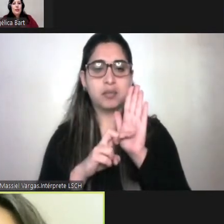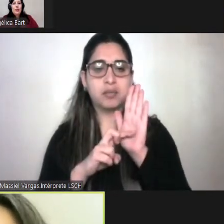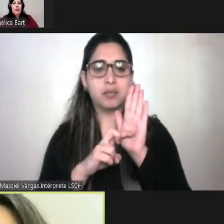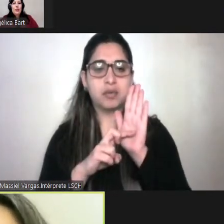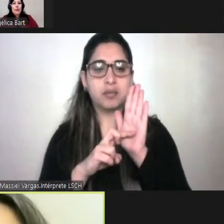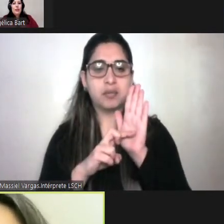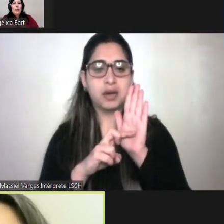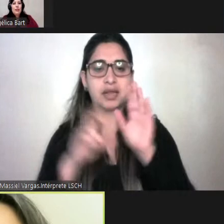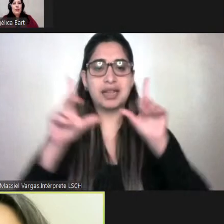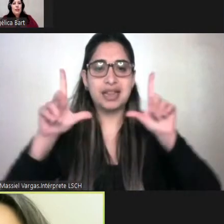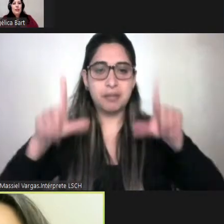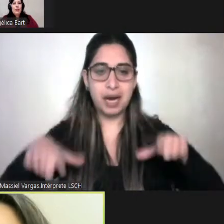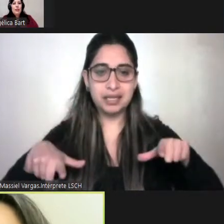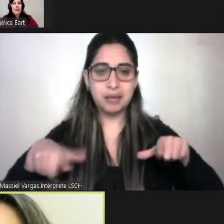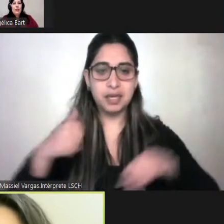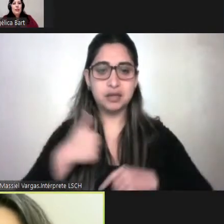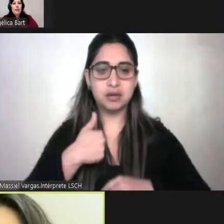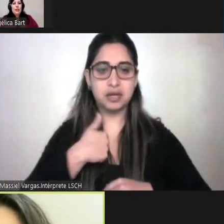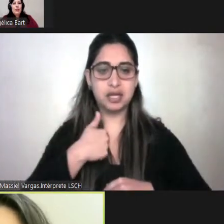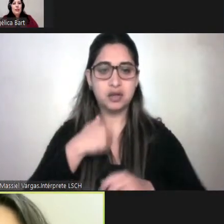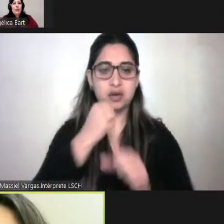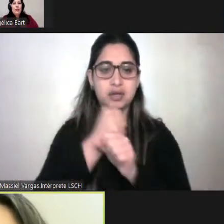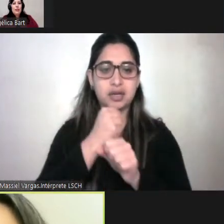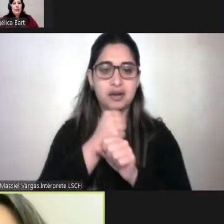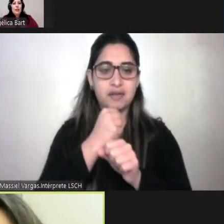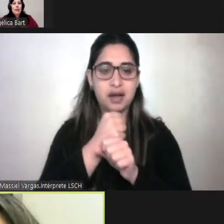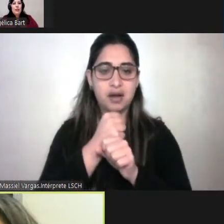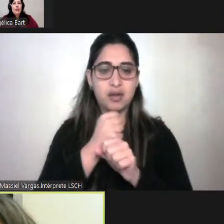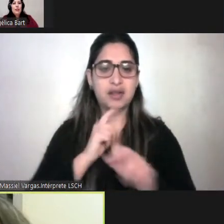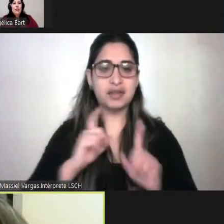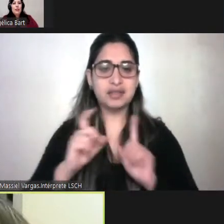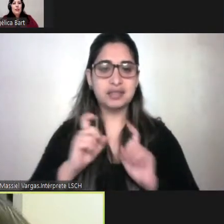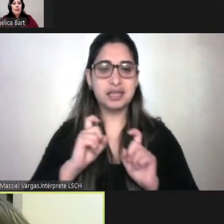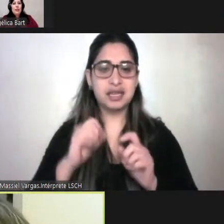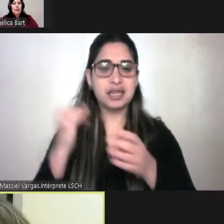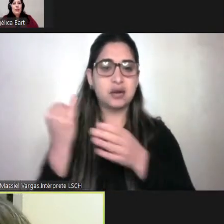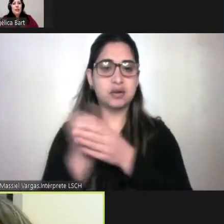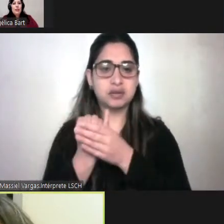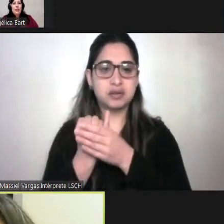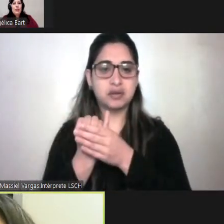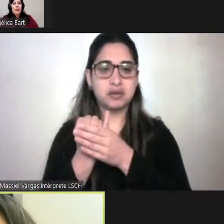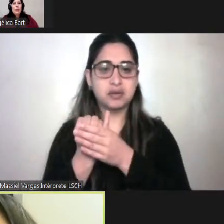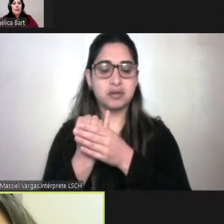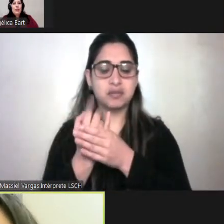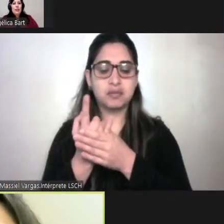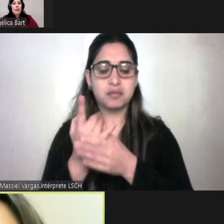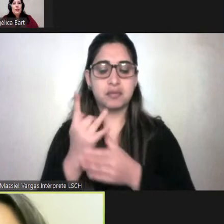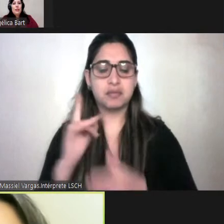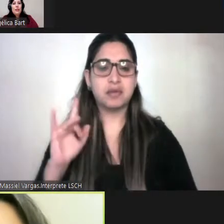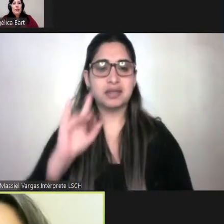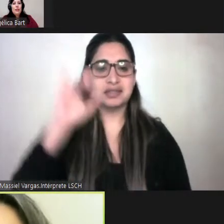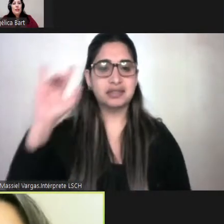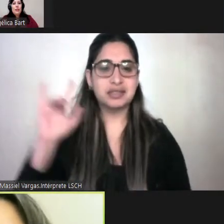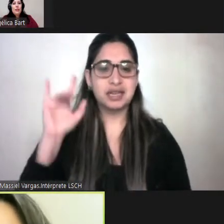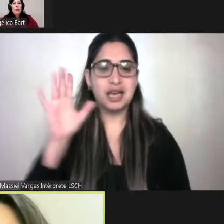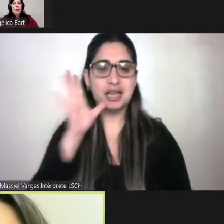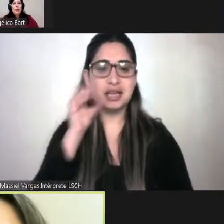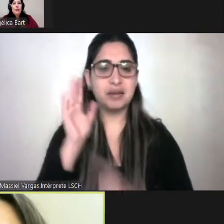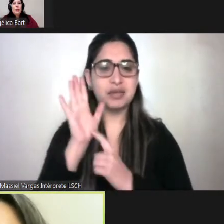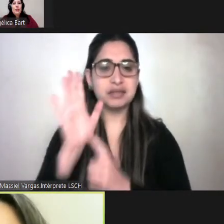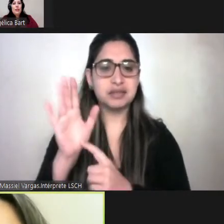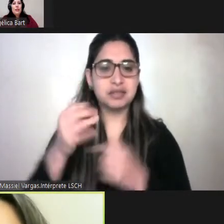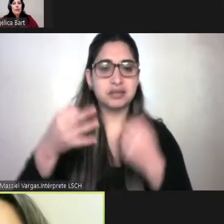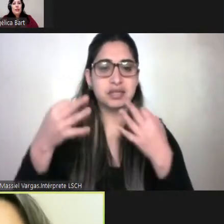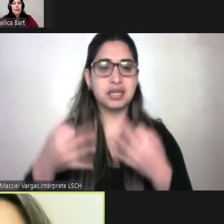departamento donde yo trabajo que es el departamento de Defensoría de la Inclusión Senadis no hace representación directa porque lo hace a través de estos convenios de este